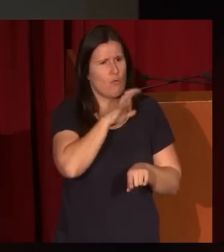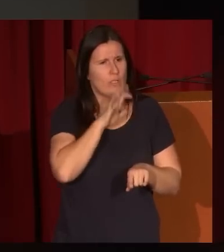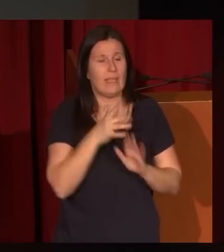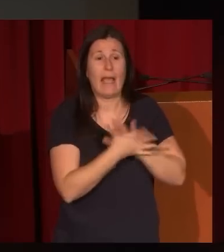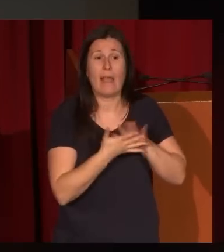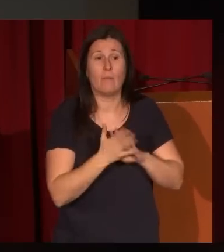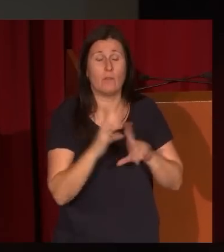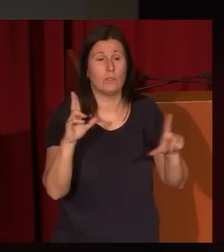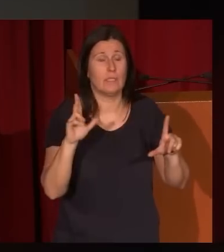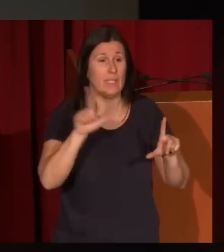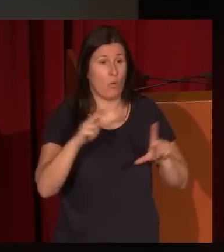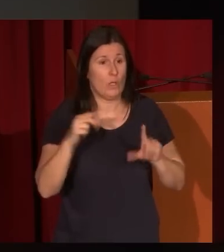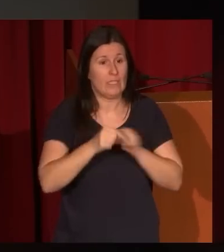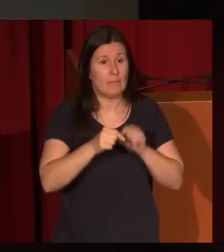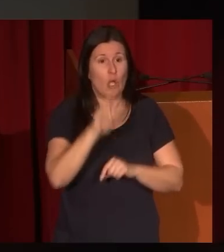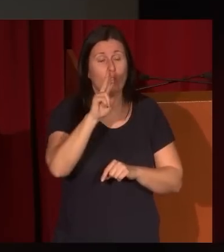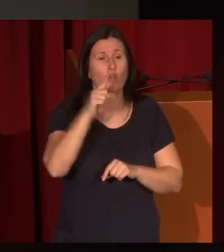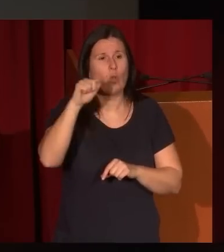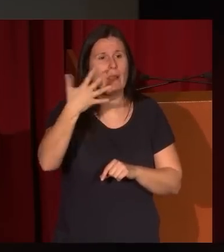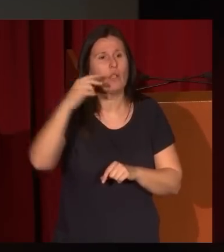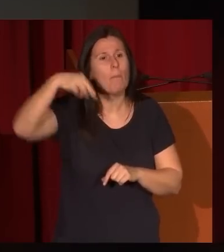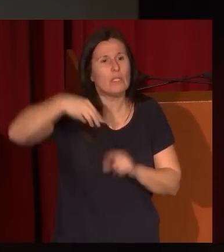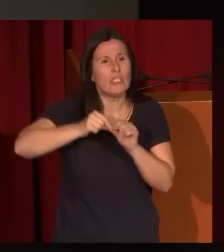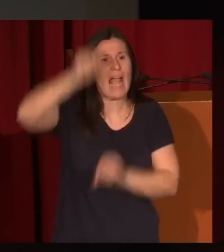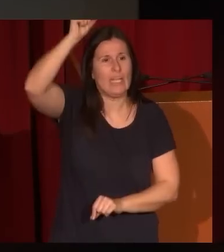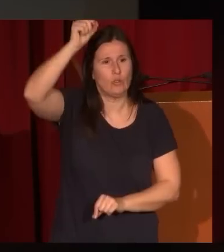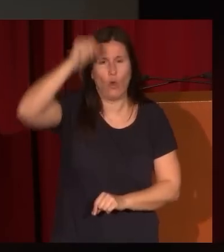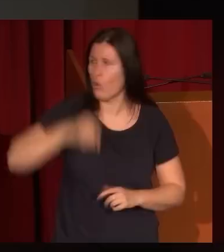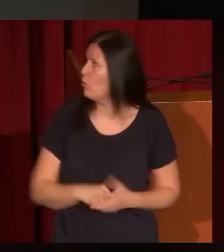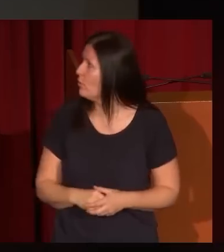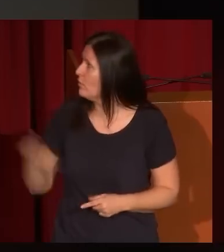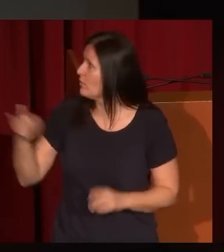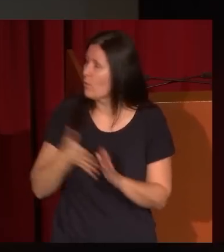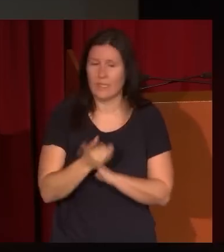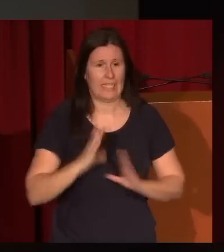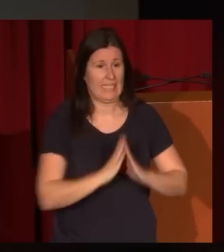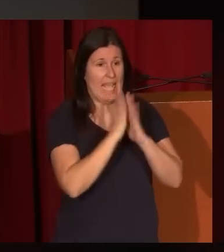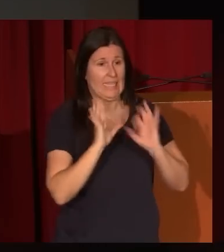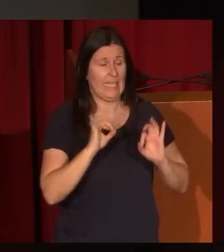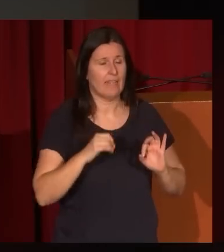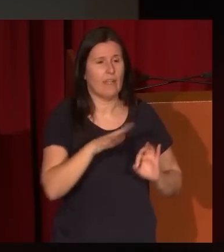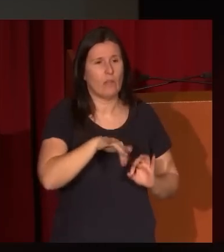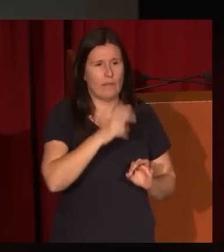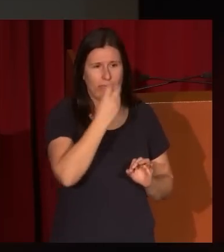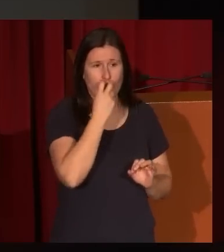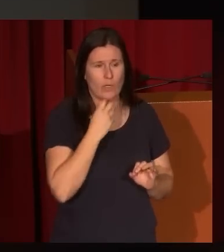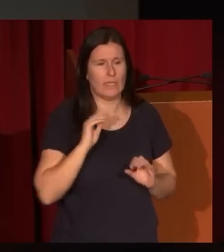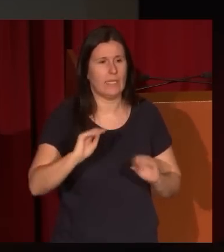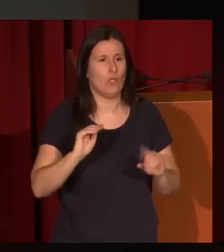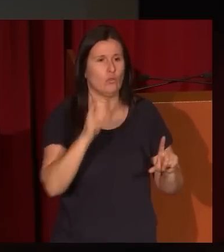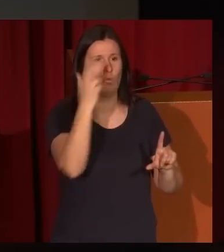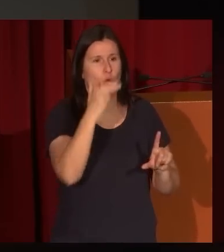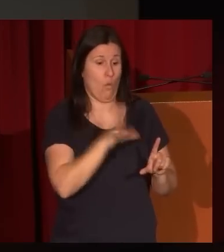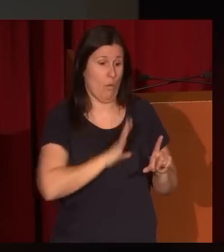hablando de cuadros de dos metros y medio de alto, como esta santera del escorial que tiene su boceto